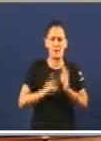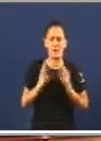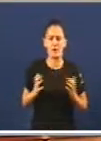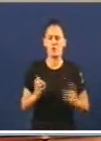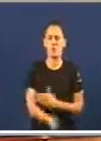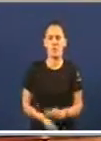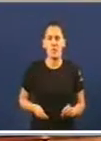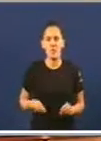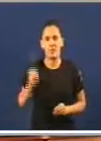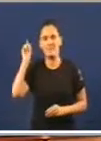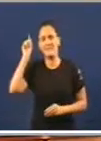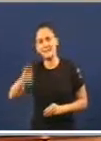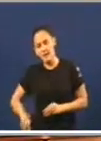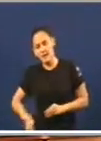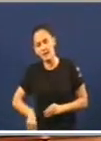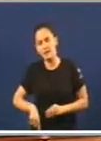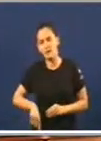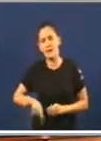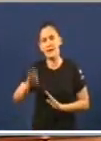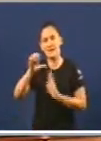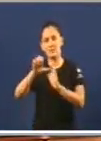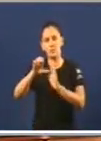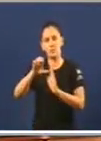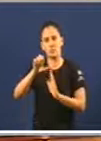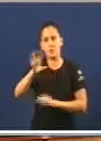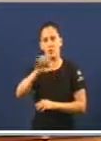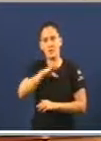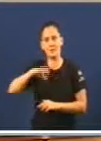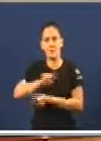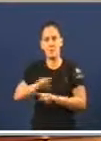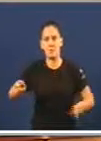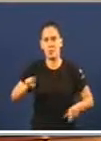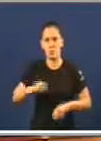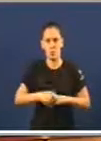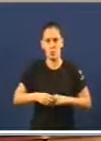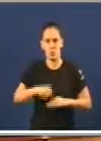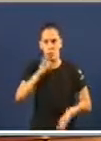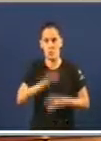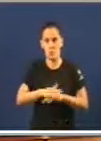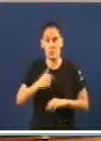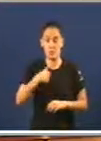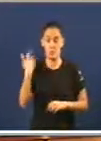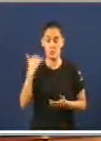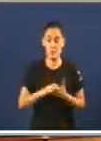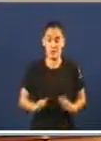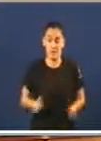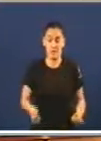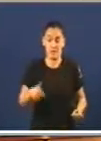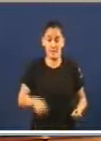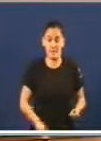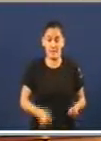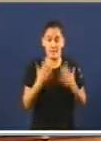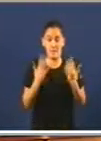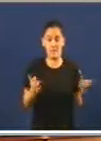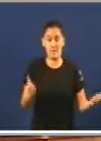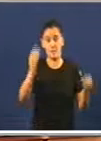incumplíla, incumplir o propio Estatuto de Autonomía. Dende a miña chegada a este Parlamento, e supoño